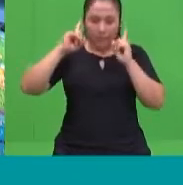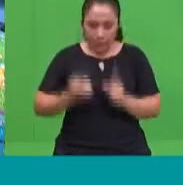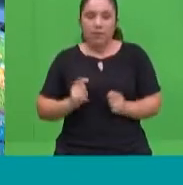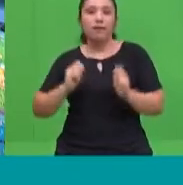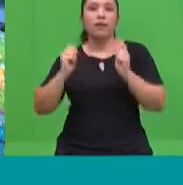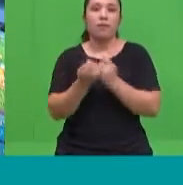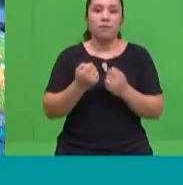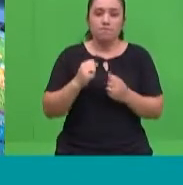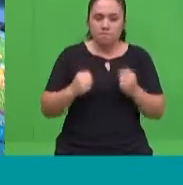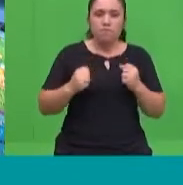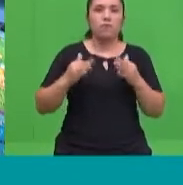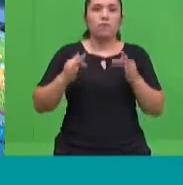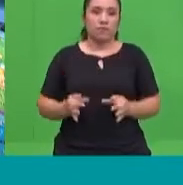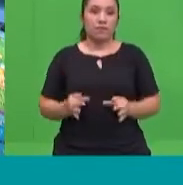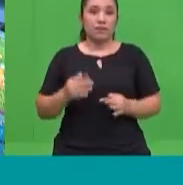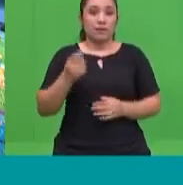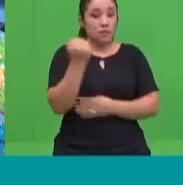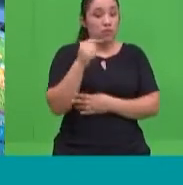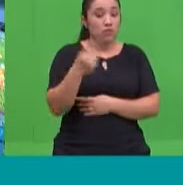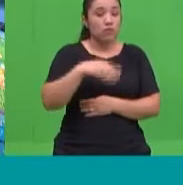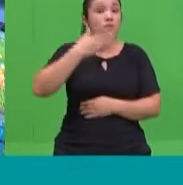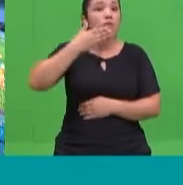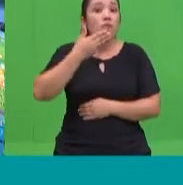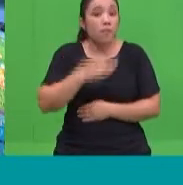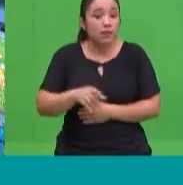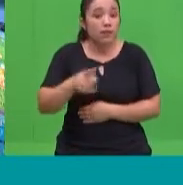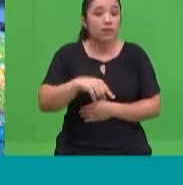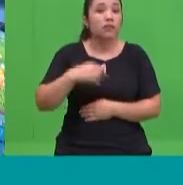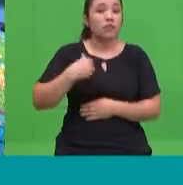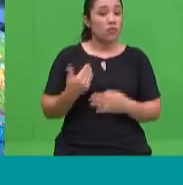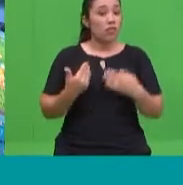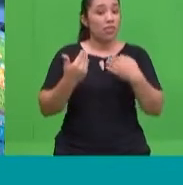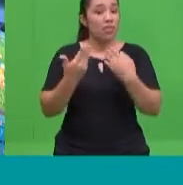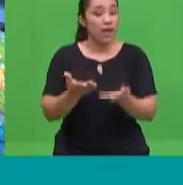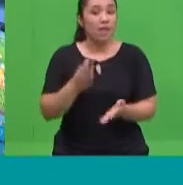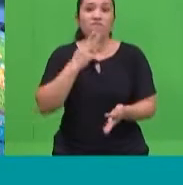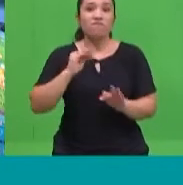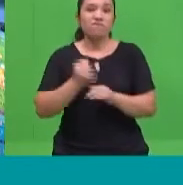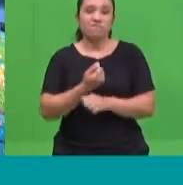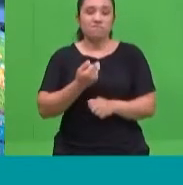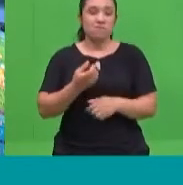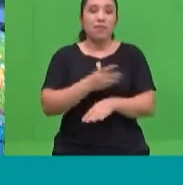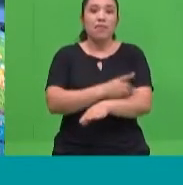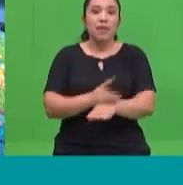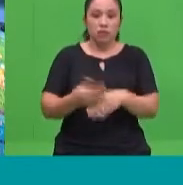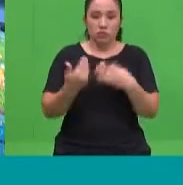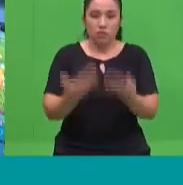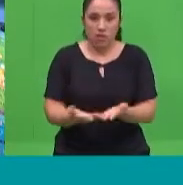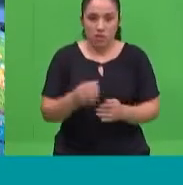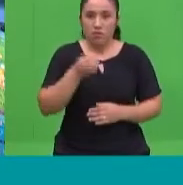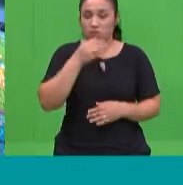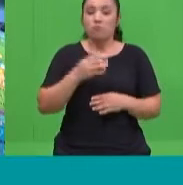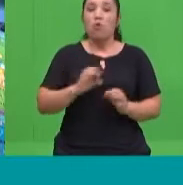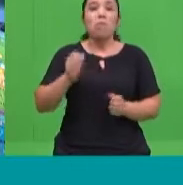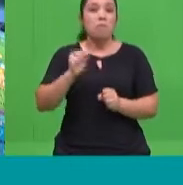transmitirles a ellos, hacerles saber que así como ellos van adquiriendo derechos, también a la par van adquiriendo responsabilidades. Y